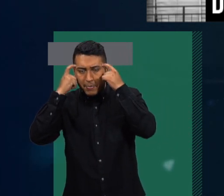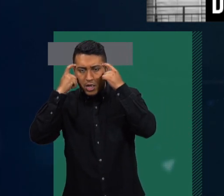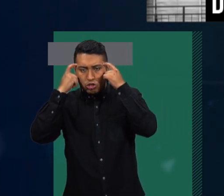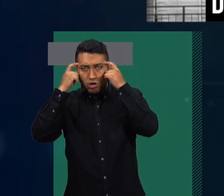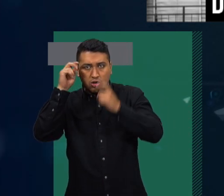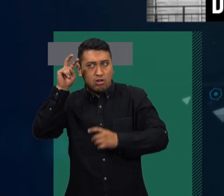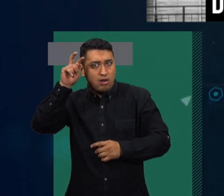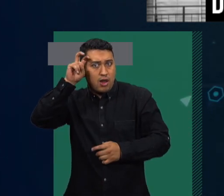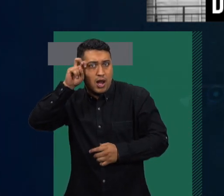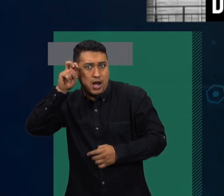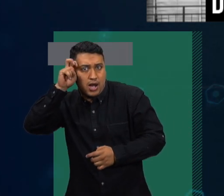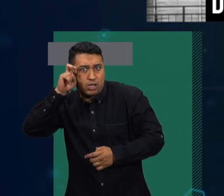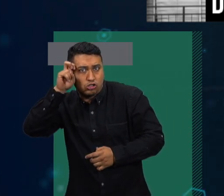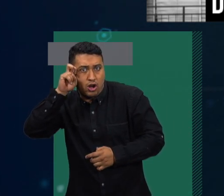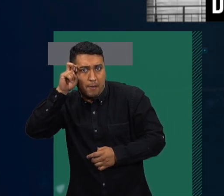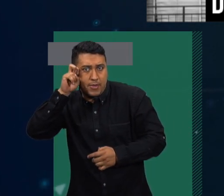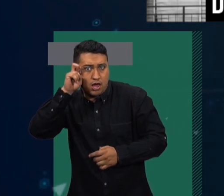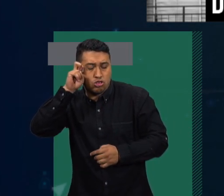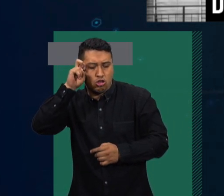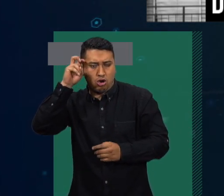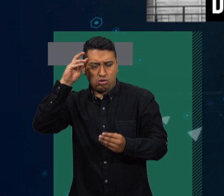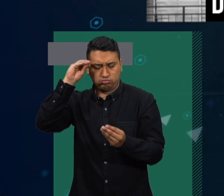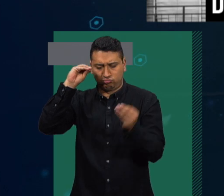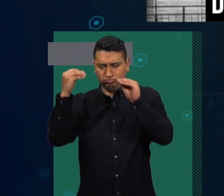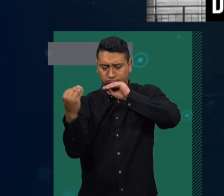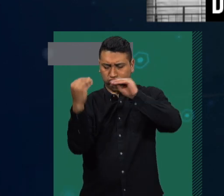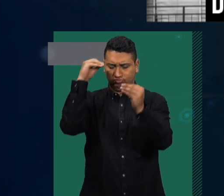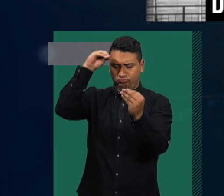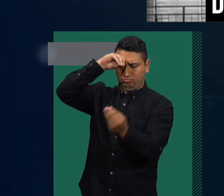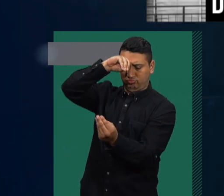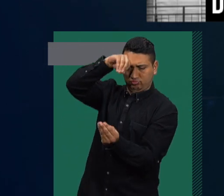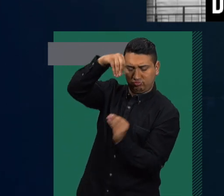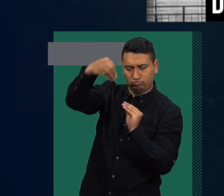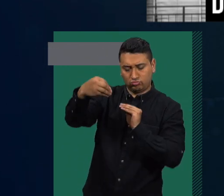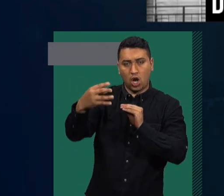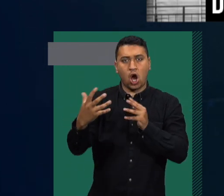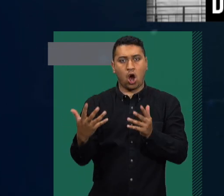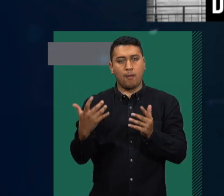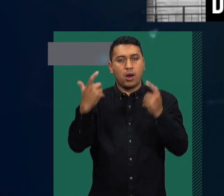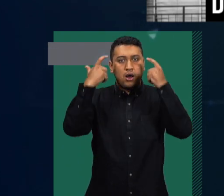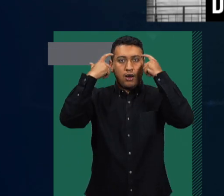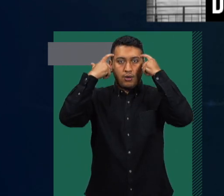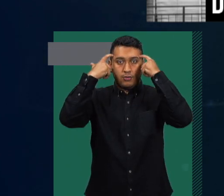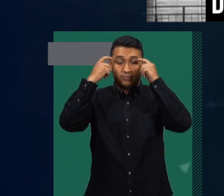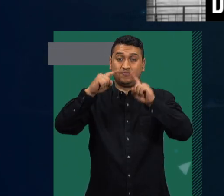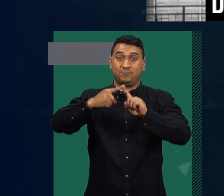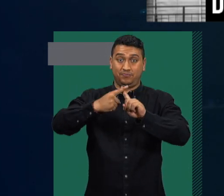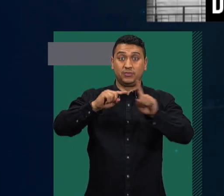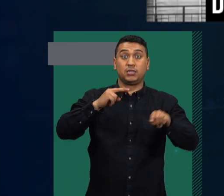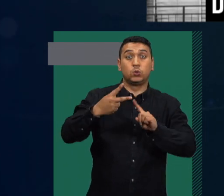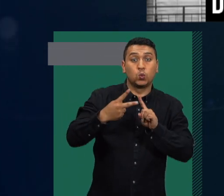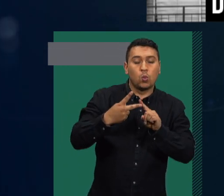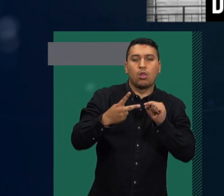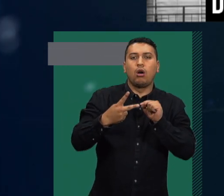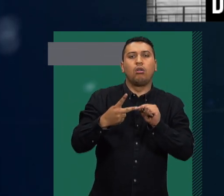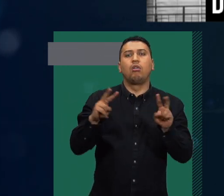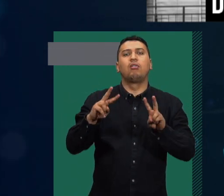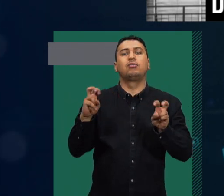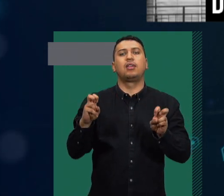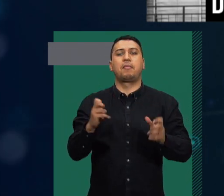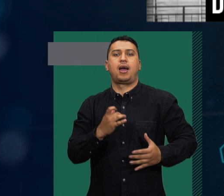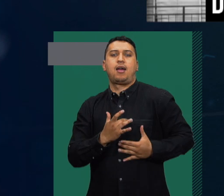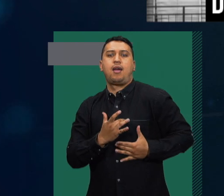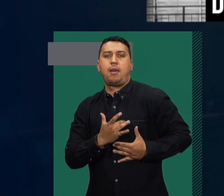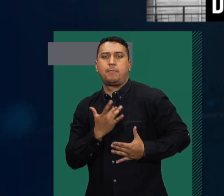razonamiento abstracto, etc. El segundo de los dominios es el dominio emocional. Y ahí